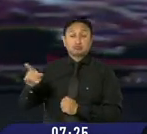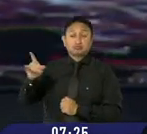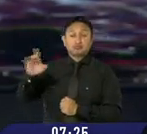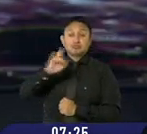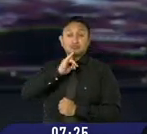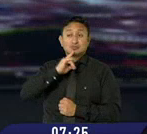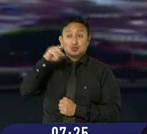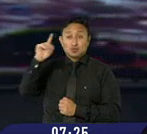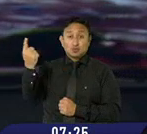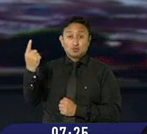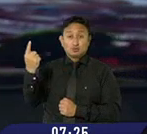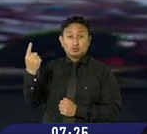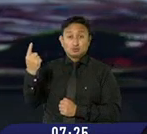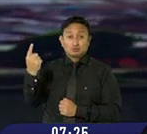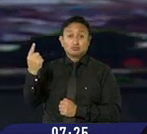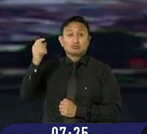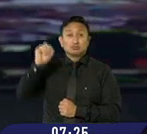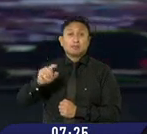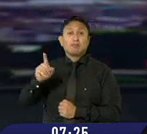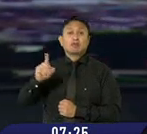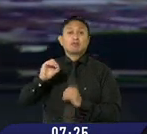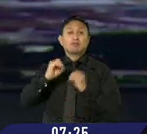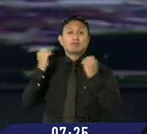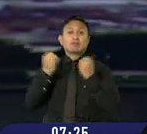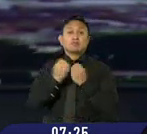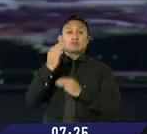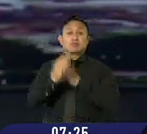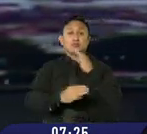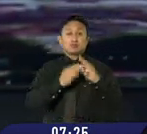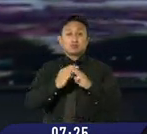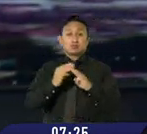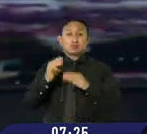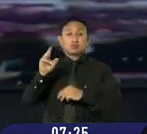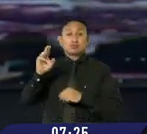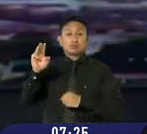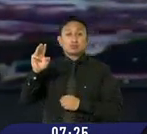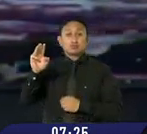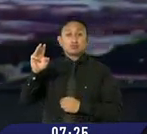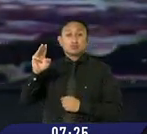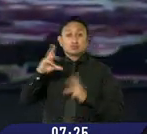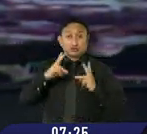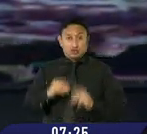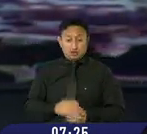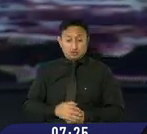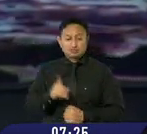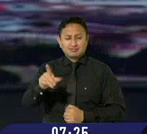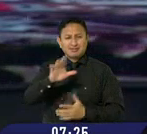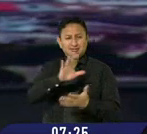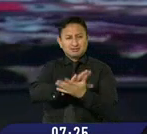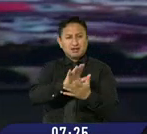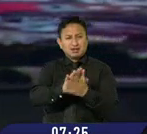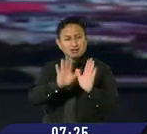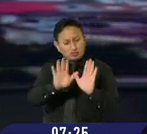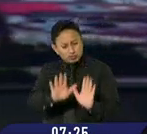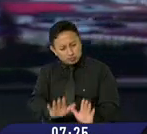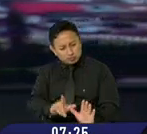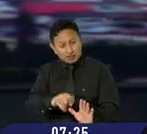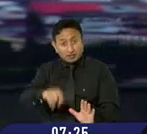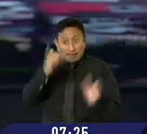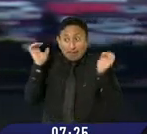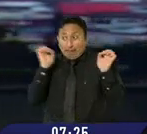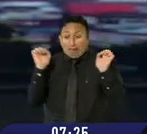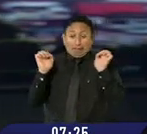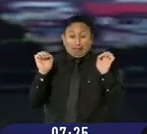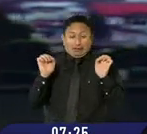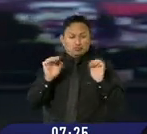de California. Pese a ello, la Organización Mundial de la Salud ha pedido calma, pues no hay motivos suficientes para alarmarse